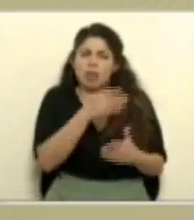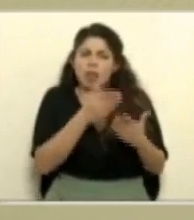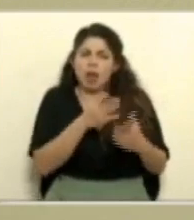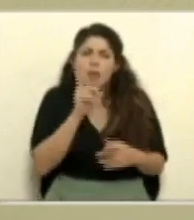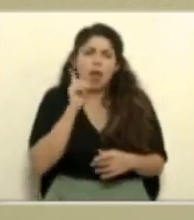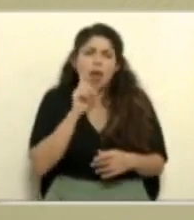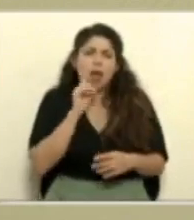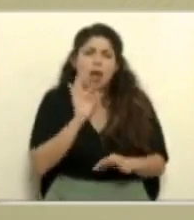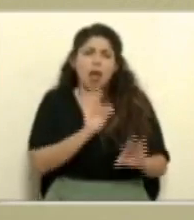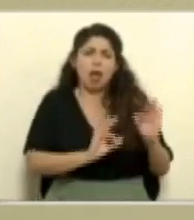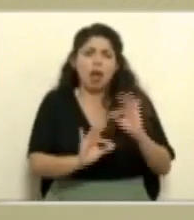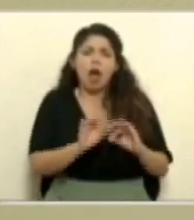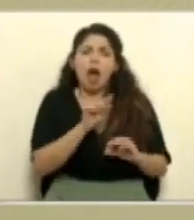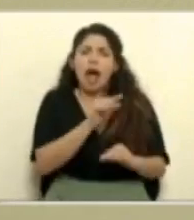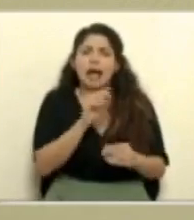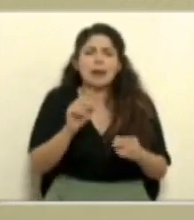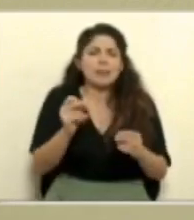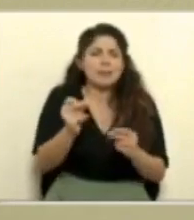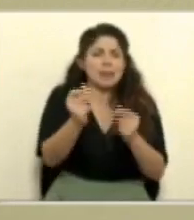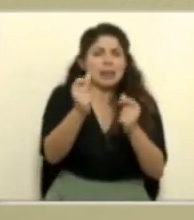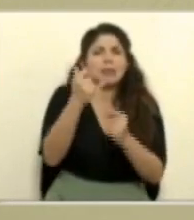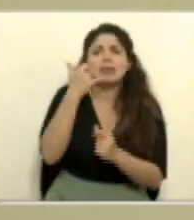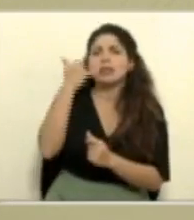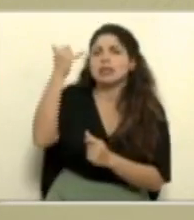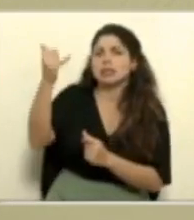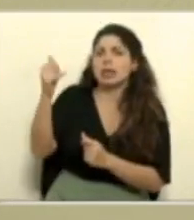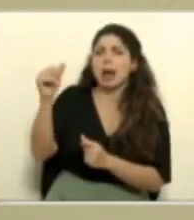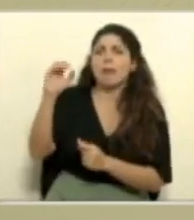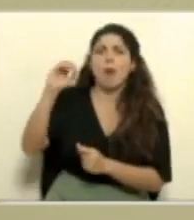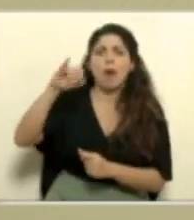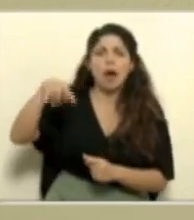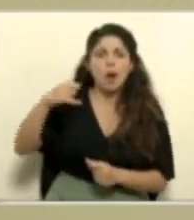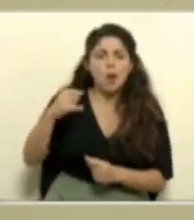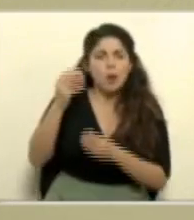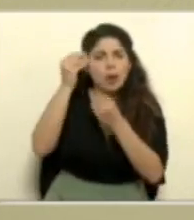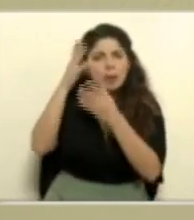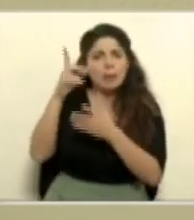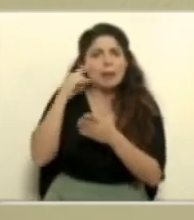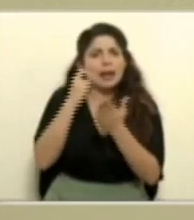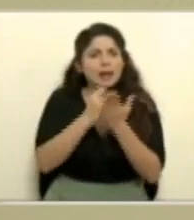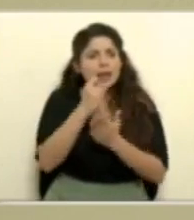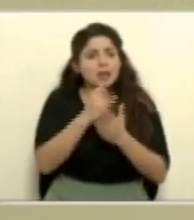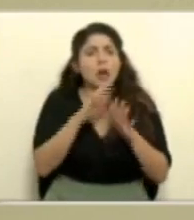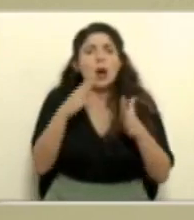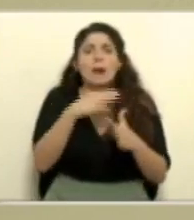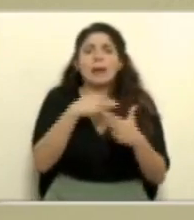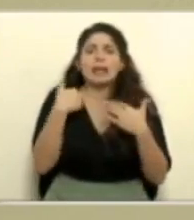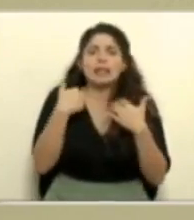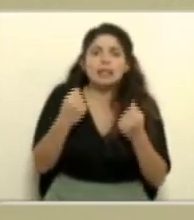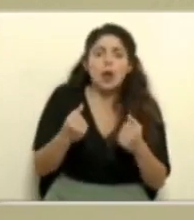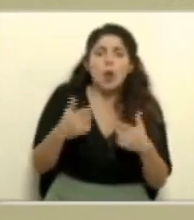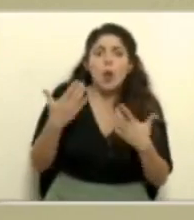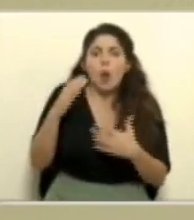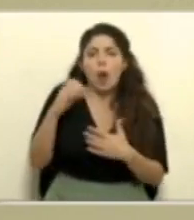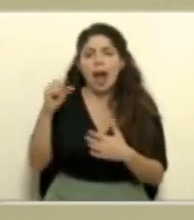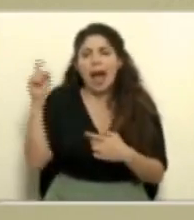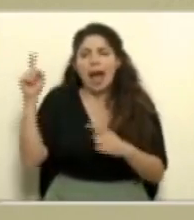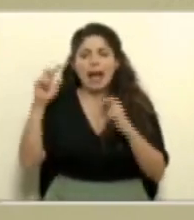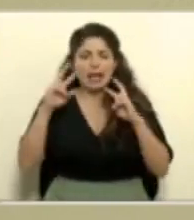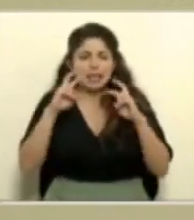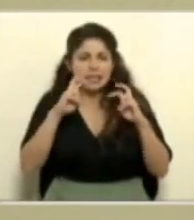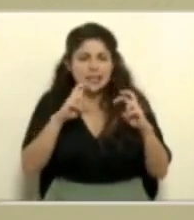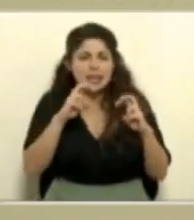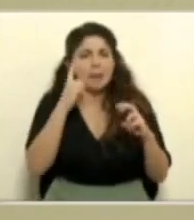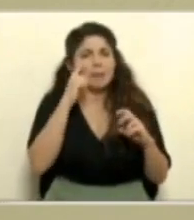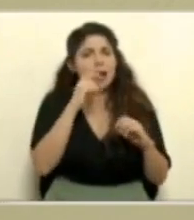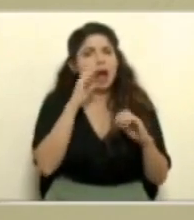es importante pues inmediatamente comunicar a las autoridades a la OIJ para que se haga la investigación o al bien al Ministerio de Salud de la Caja para que se proceda con la atención